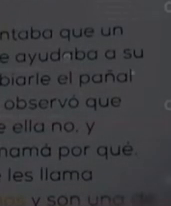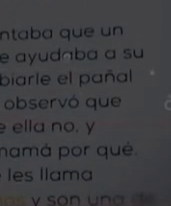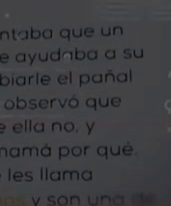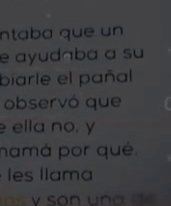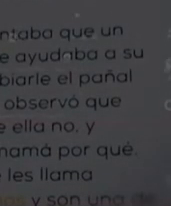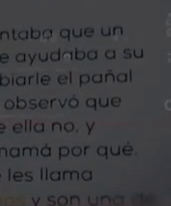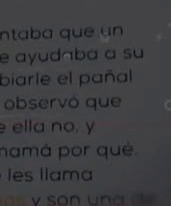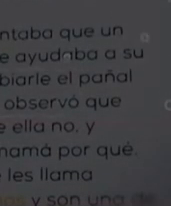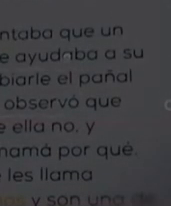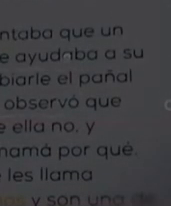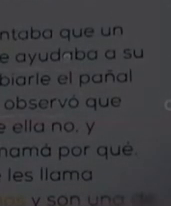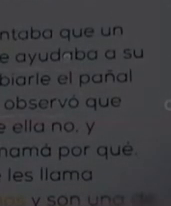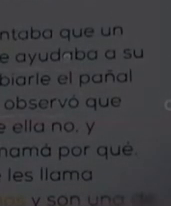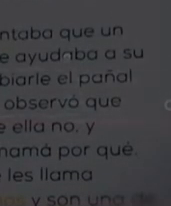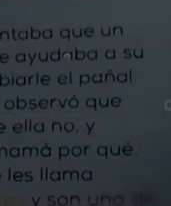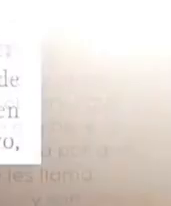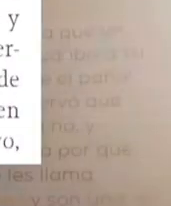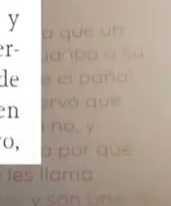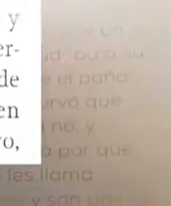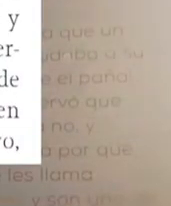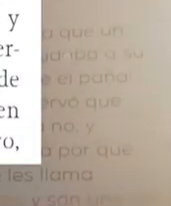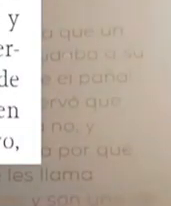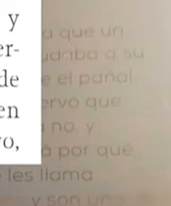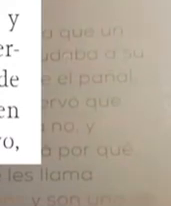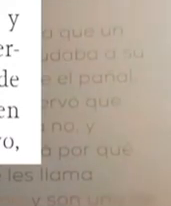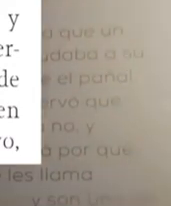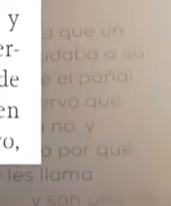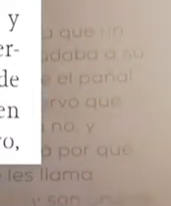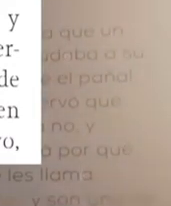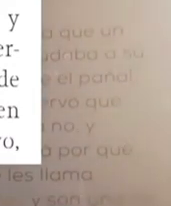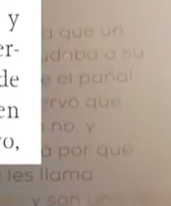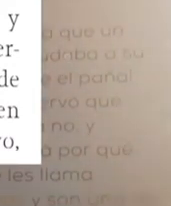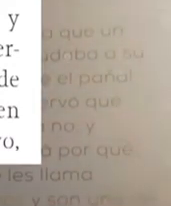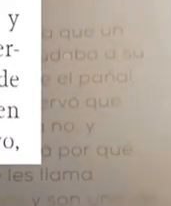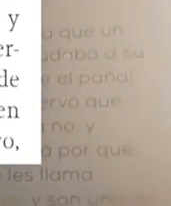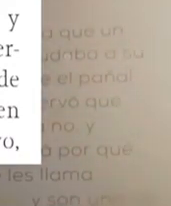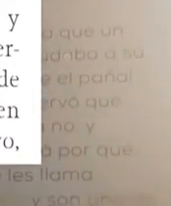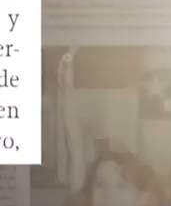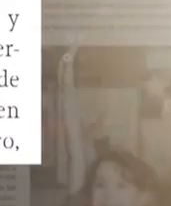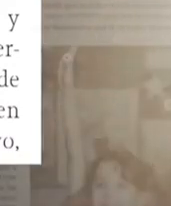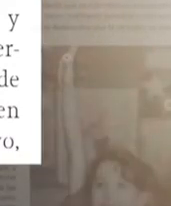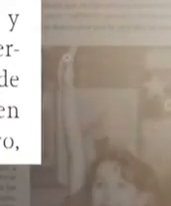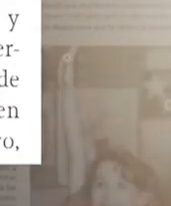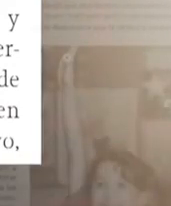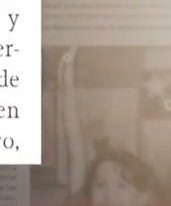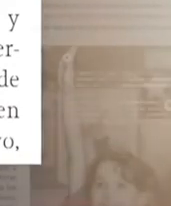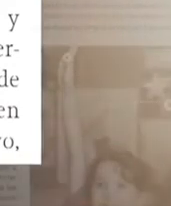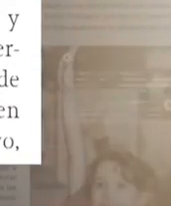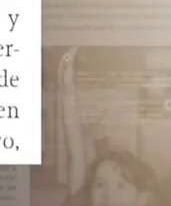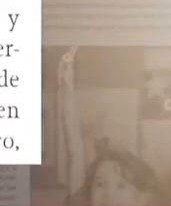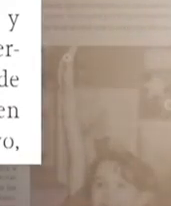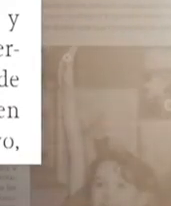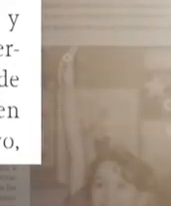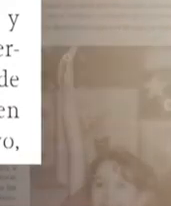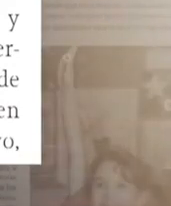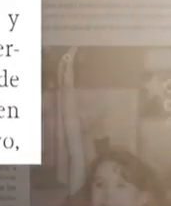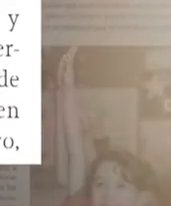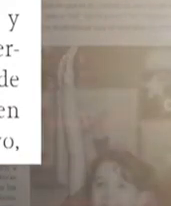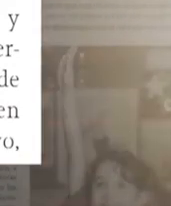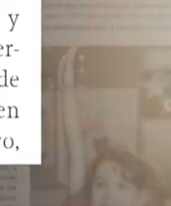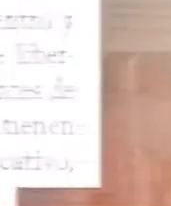los derechos humanos y tienen la finalidad de facilitar la comprensión y dominio de las ciencias y humanidades.